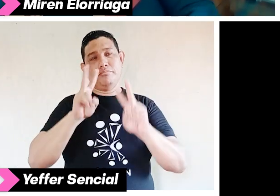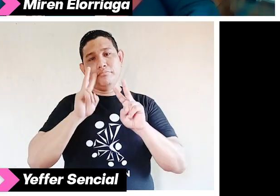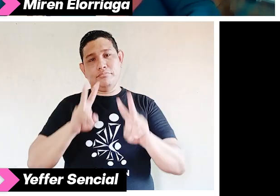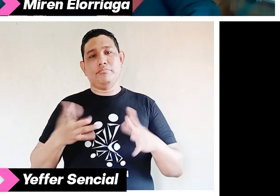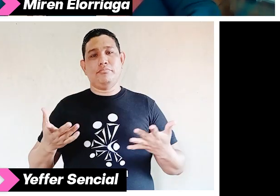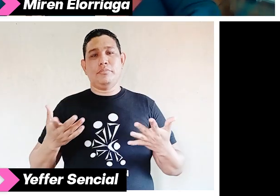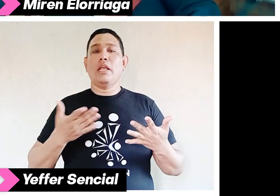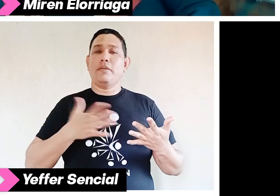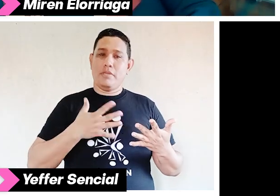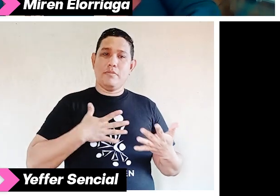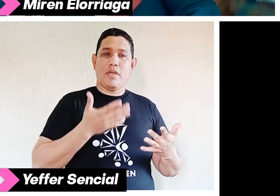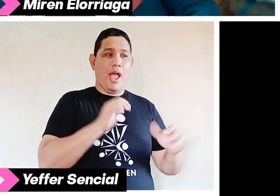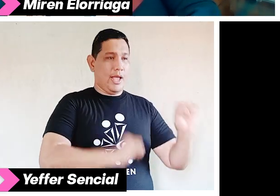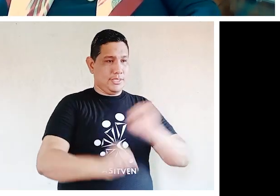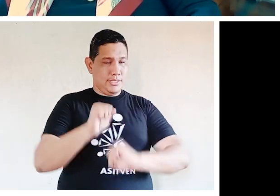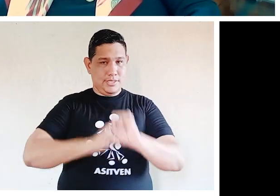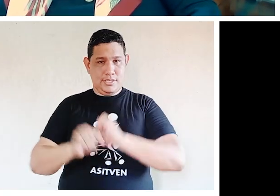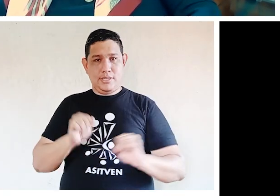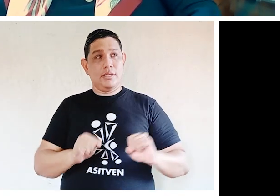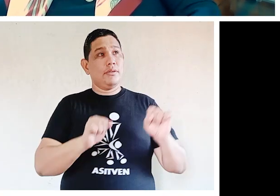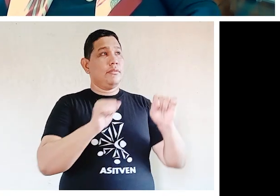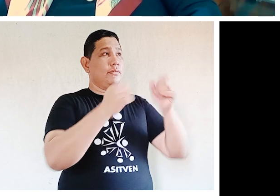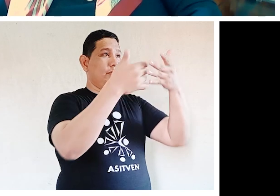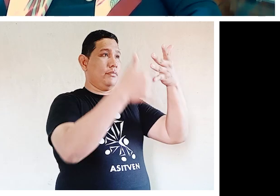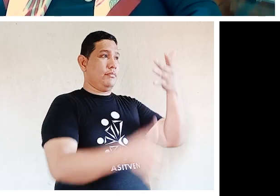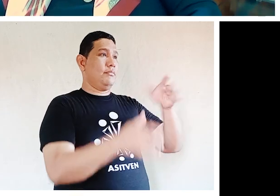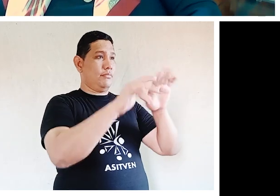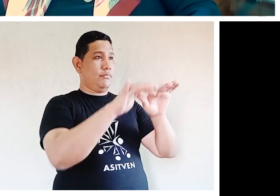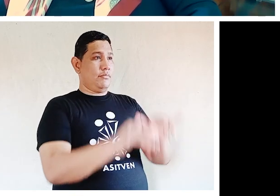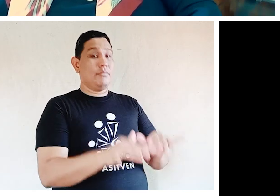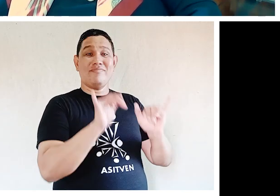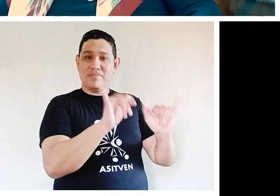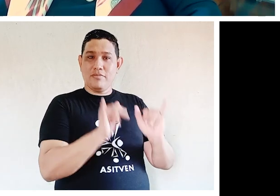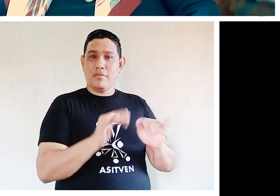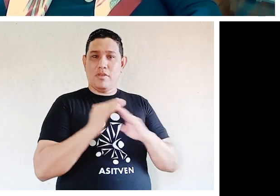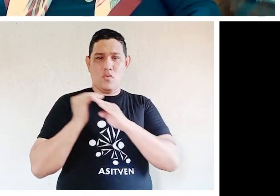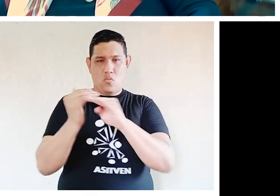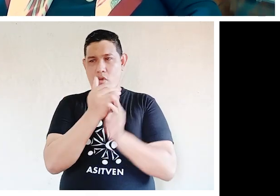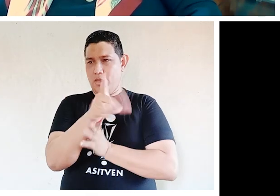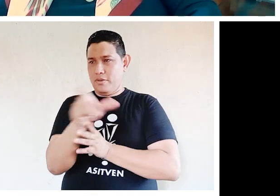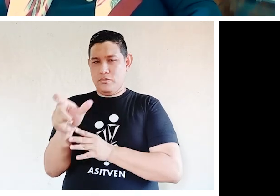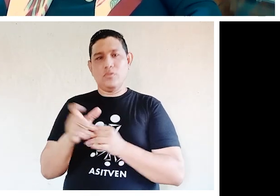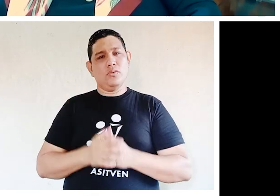poder hacer y usar esa plataforma, esas aplicaciones como todo el mundo lo hace.